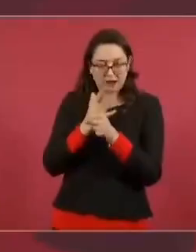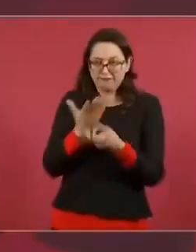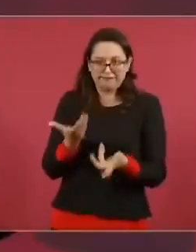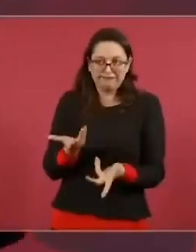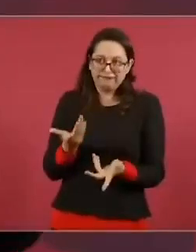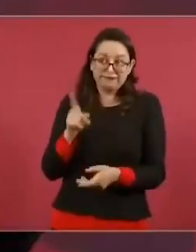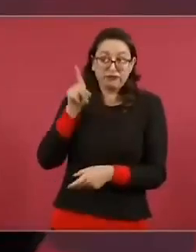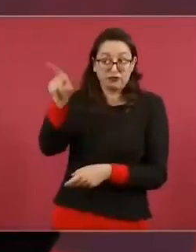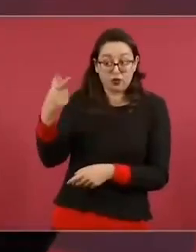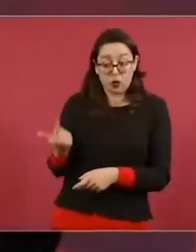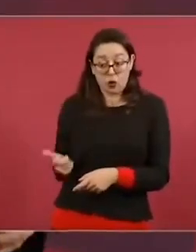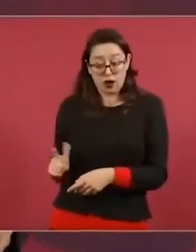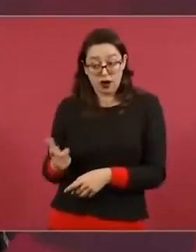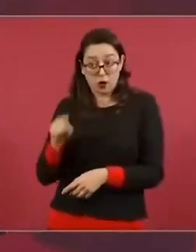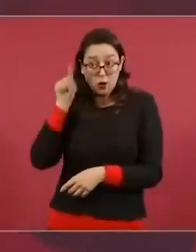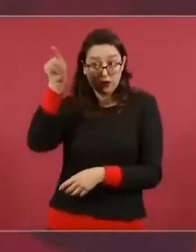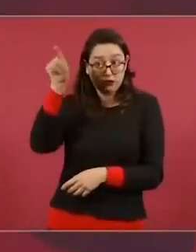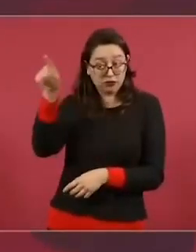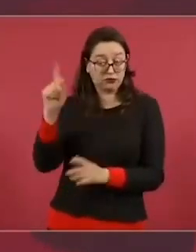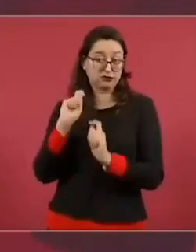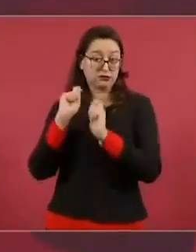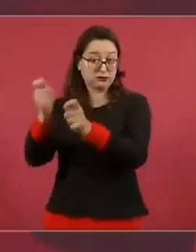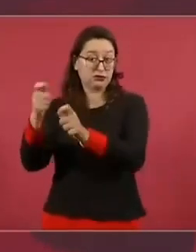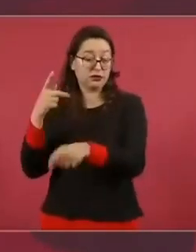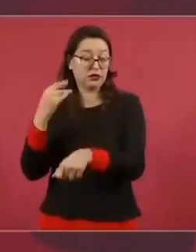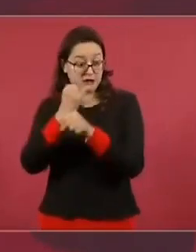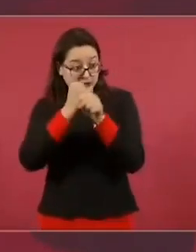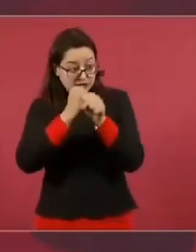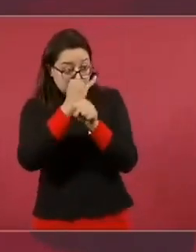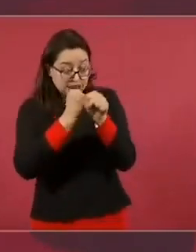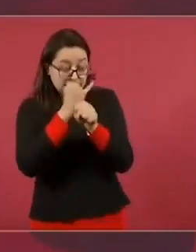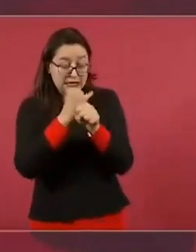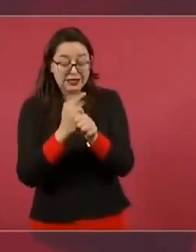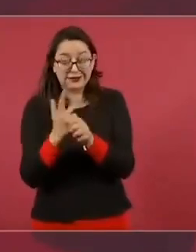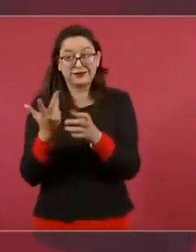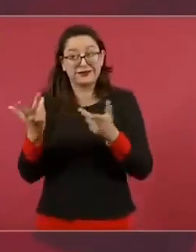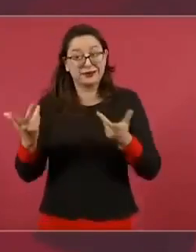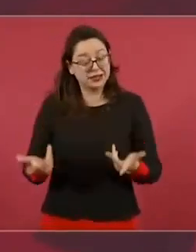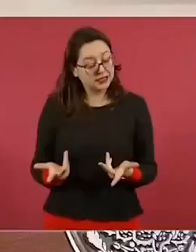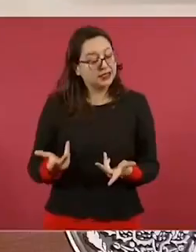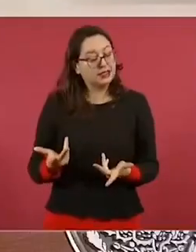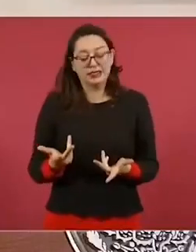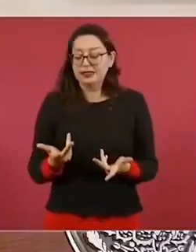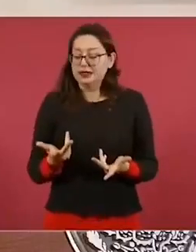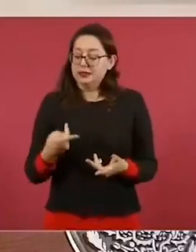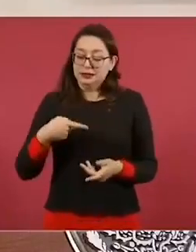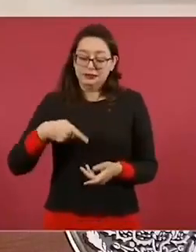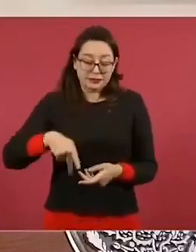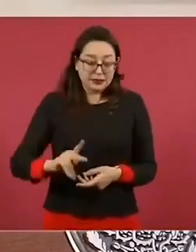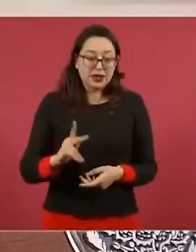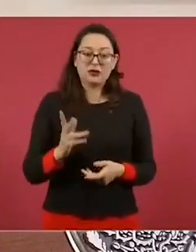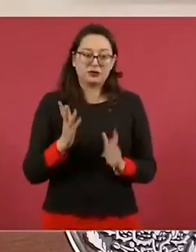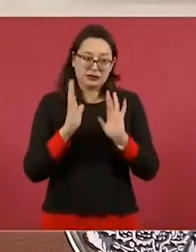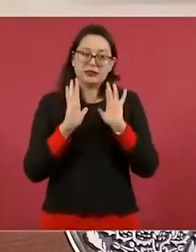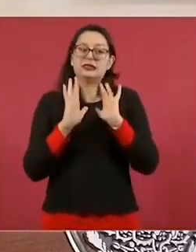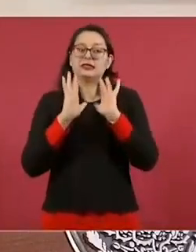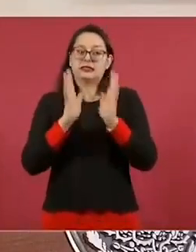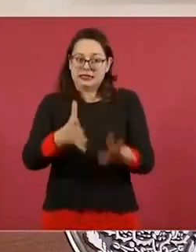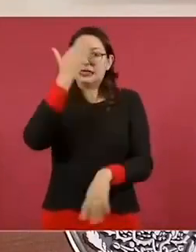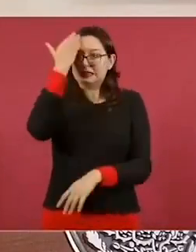Guanajuato requiere de un trato especial, lo hemos venido diciendo,